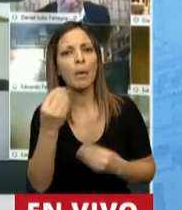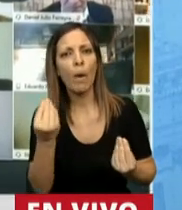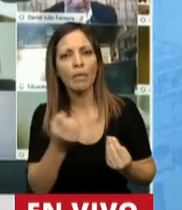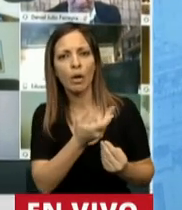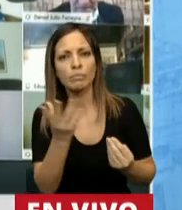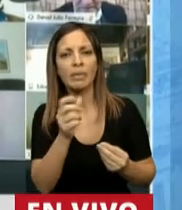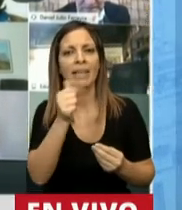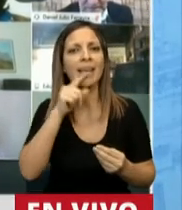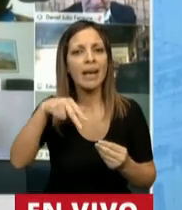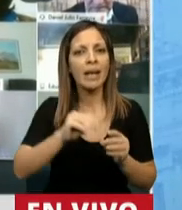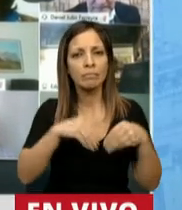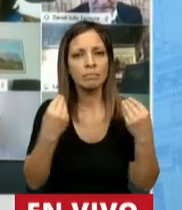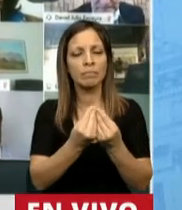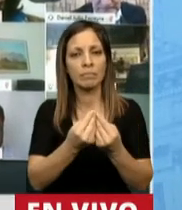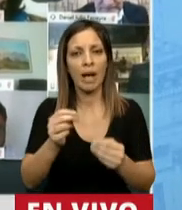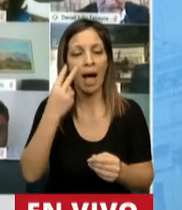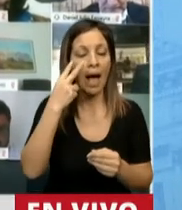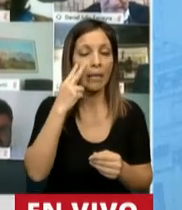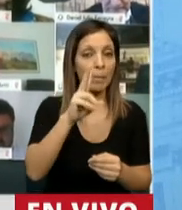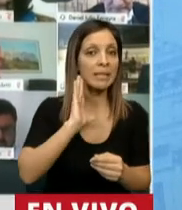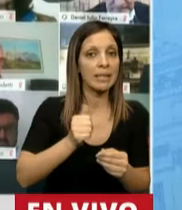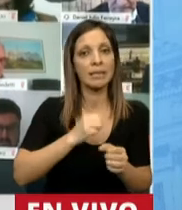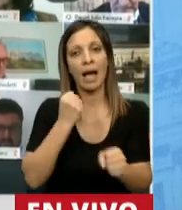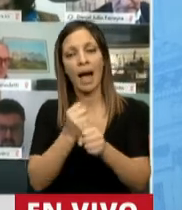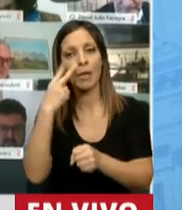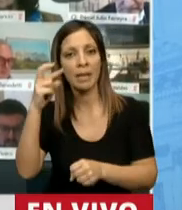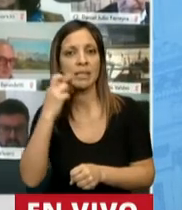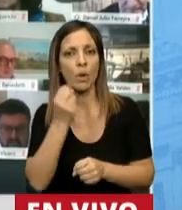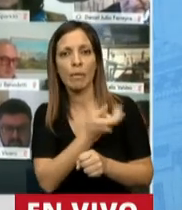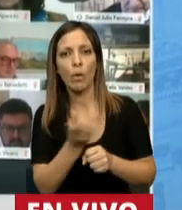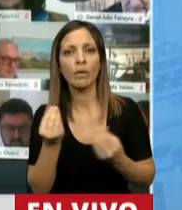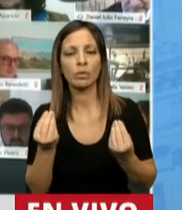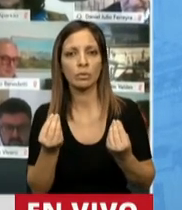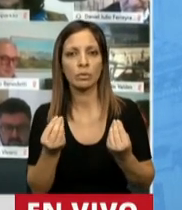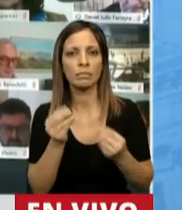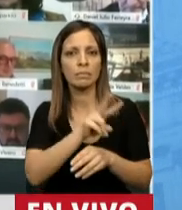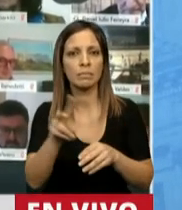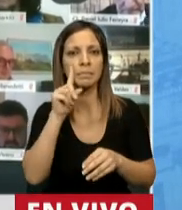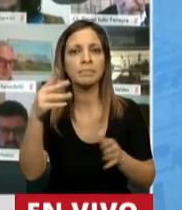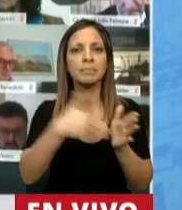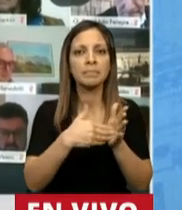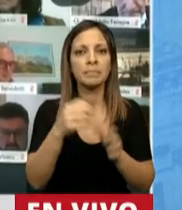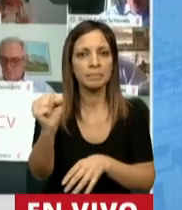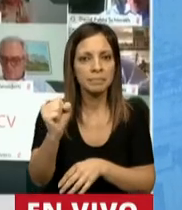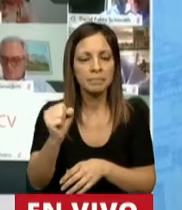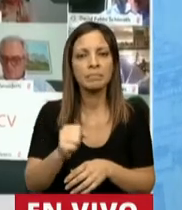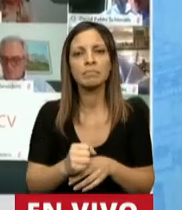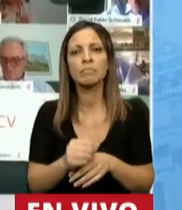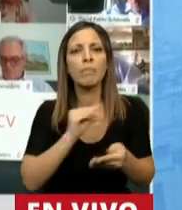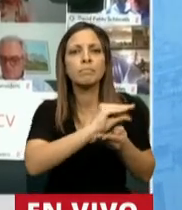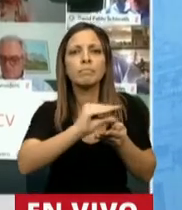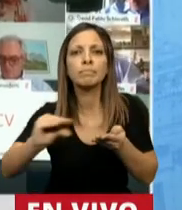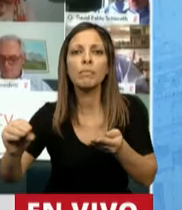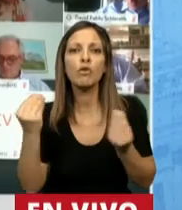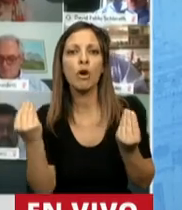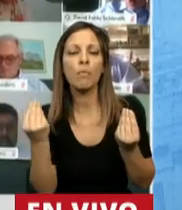acumularon en el año 2016 al 2019? 32.000 millones de pesos. Todos distribuyeron en los